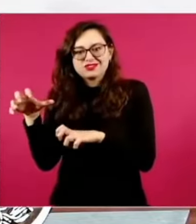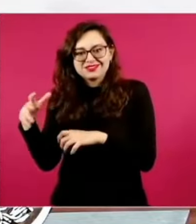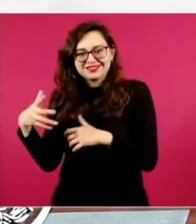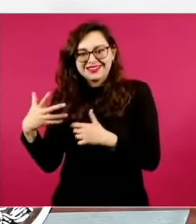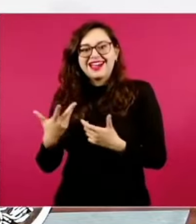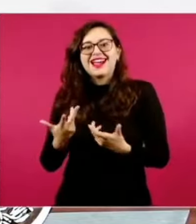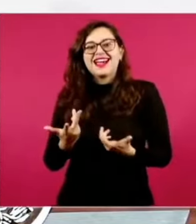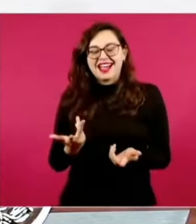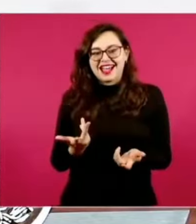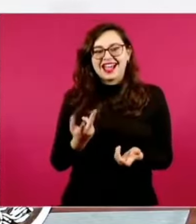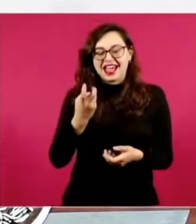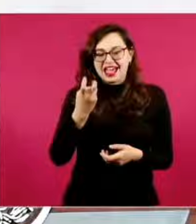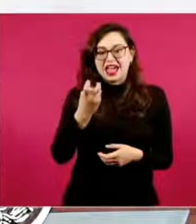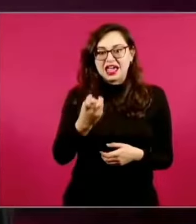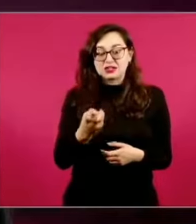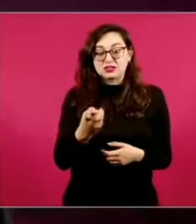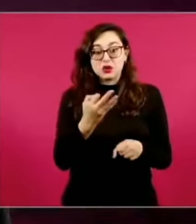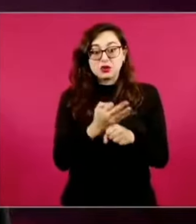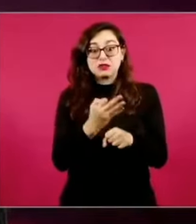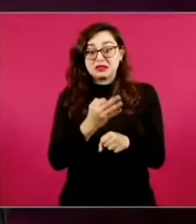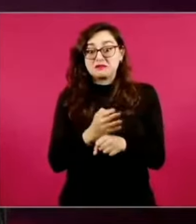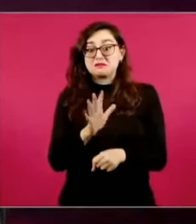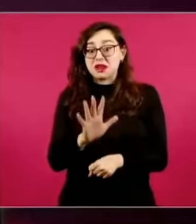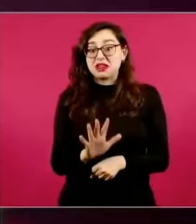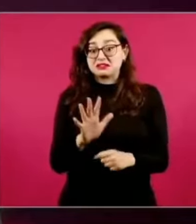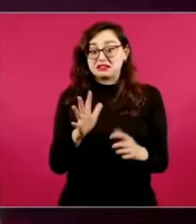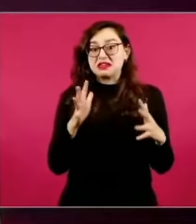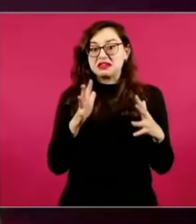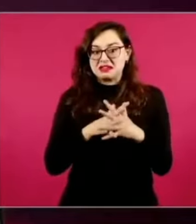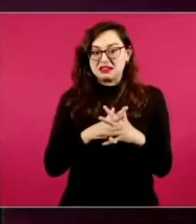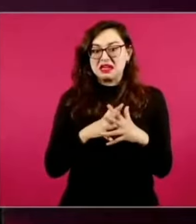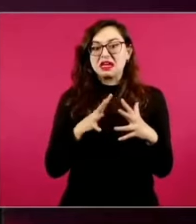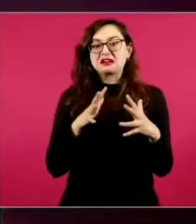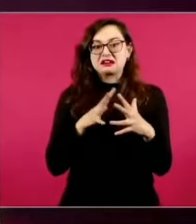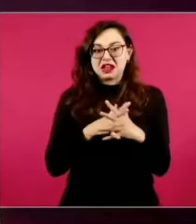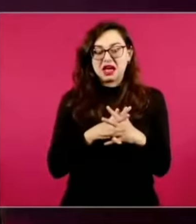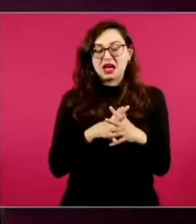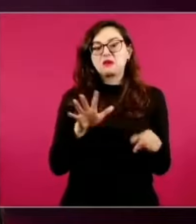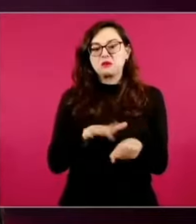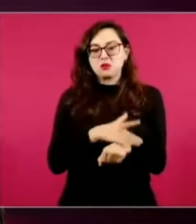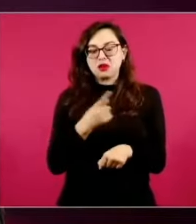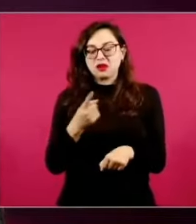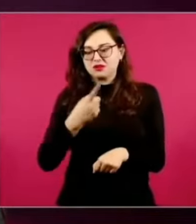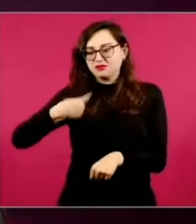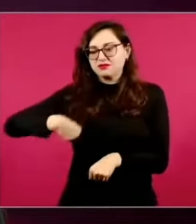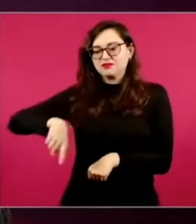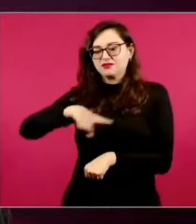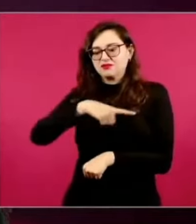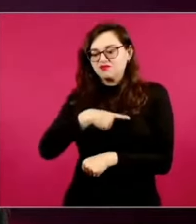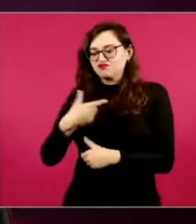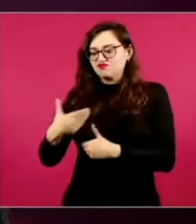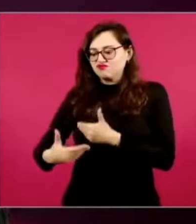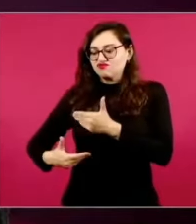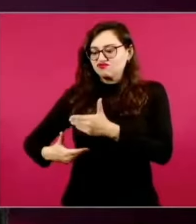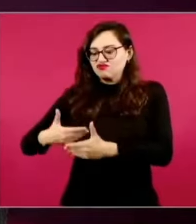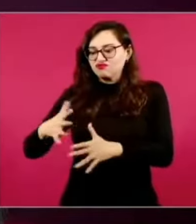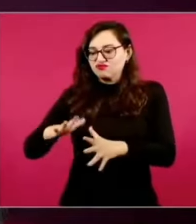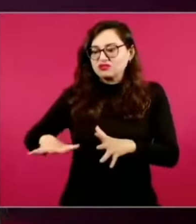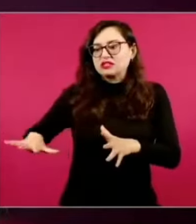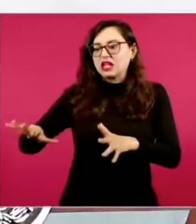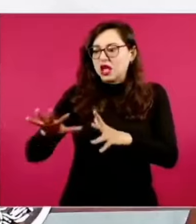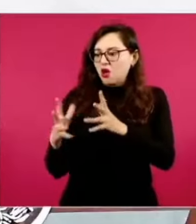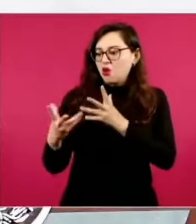una guerra multidimensional, también muy profunda, de mucho asedio, de mucho ataque a los procesos populares,